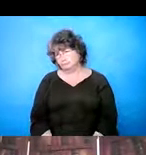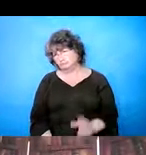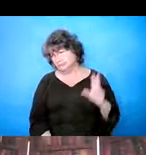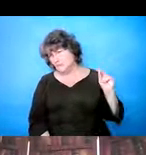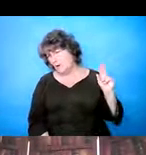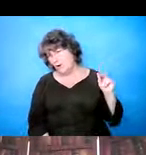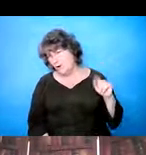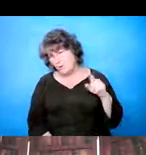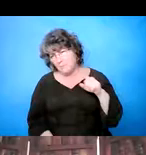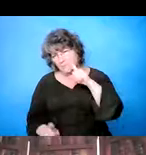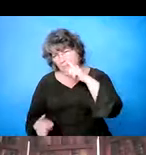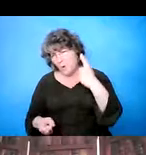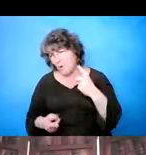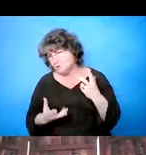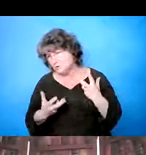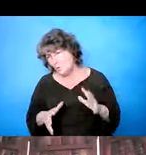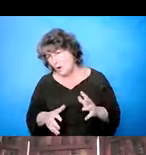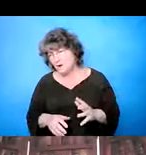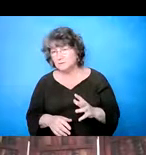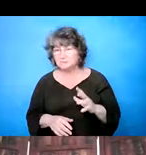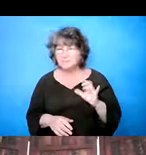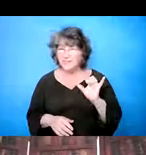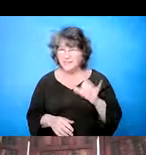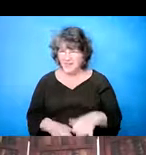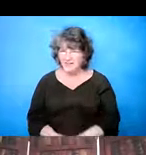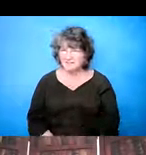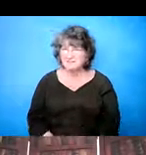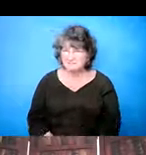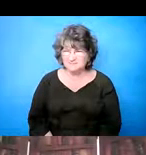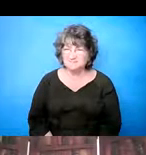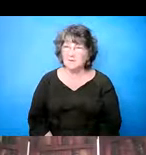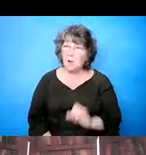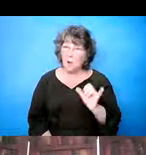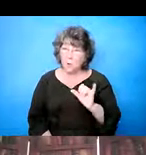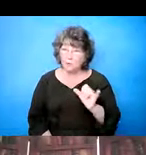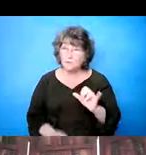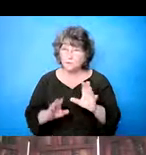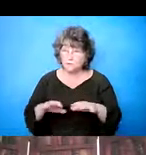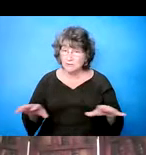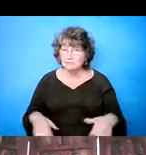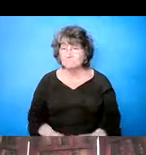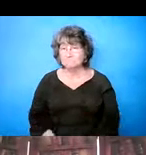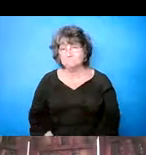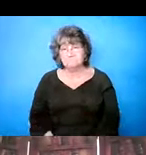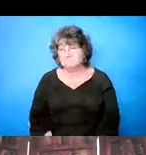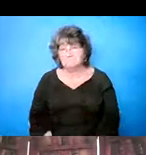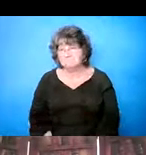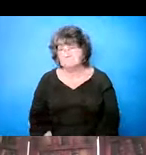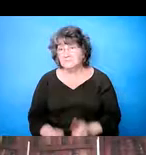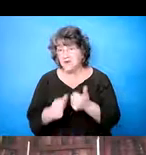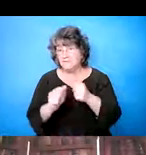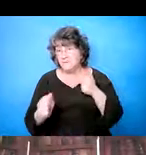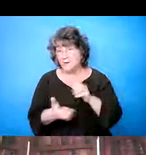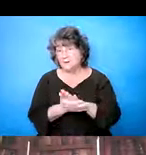estoy aburrido, no quiero hacer eso. Así que eso también con los niños, ay, no, no quieren ir a la escuela. Puede ser